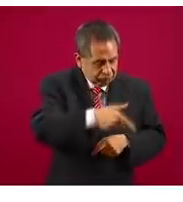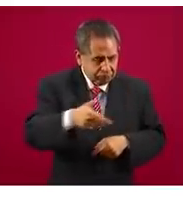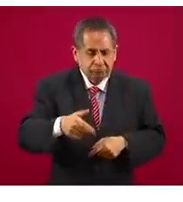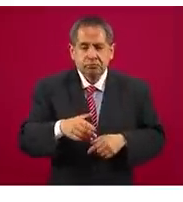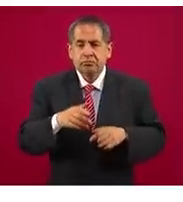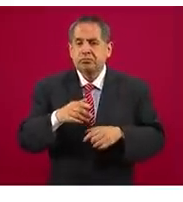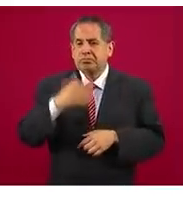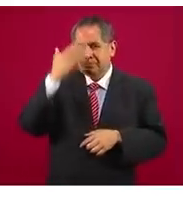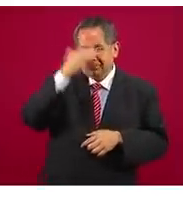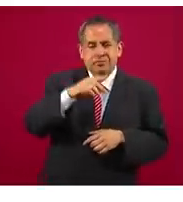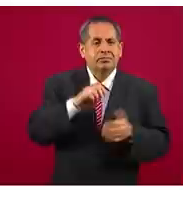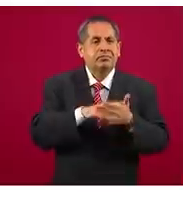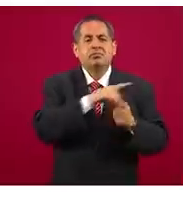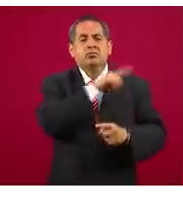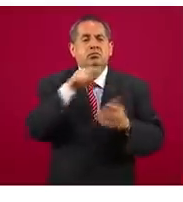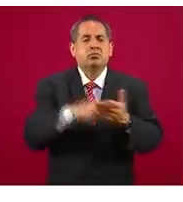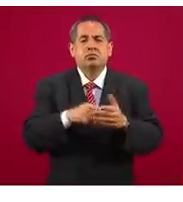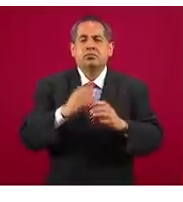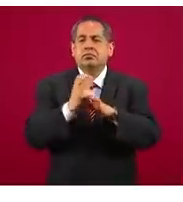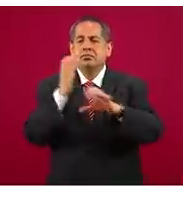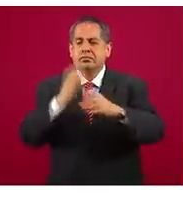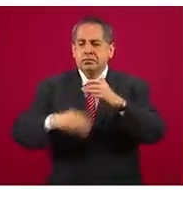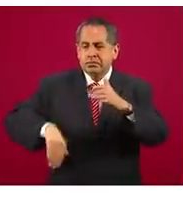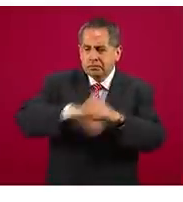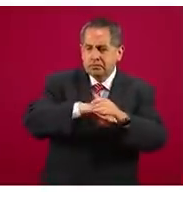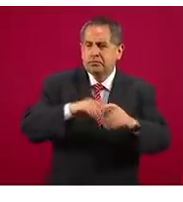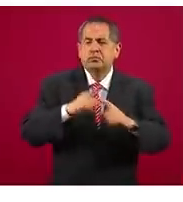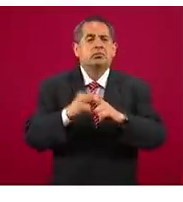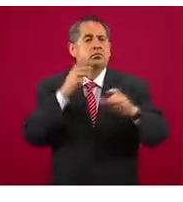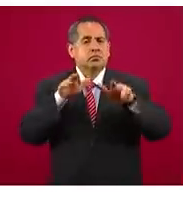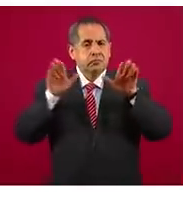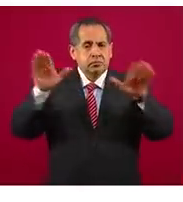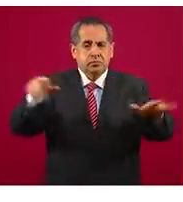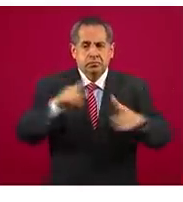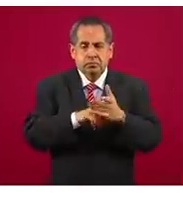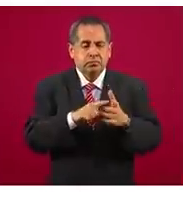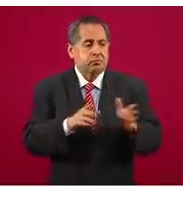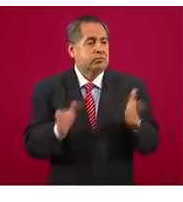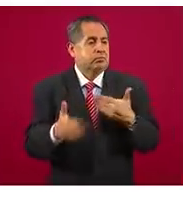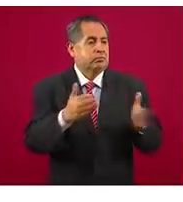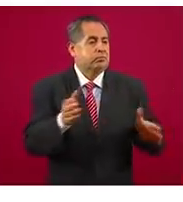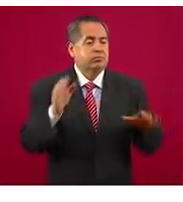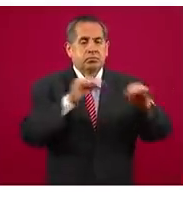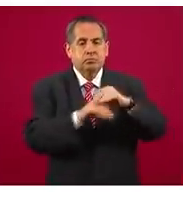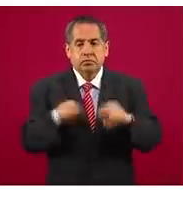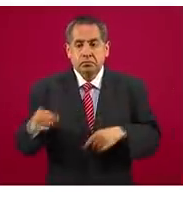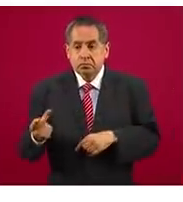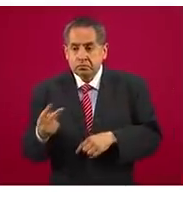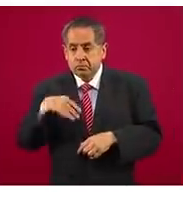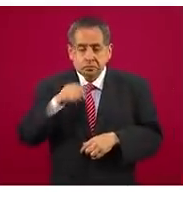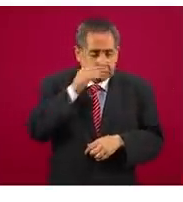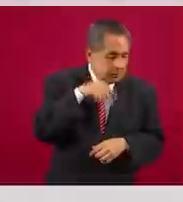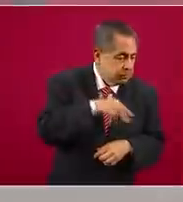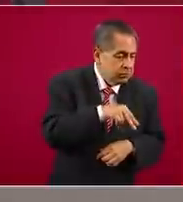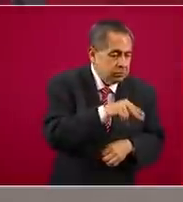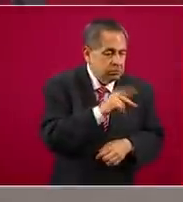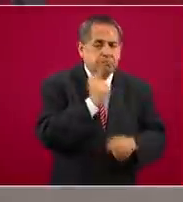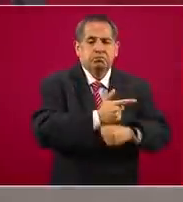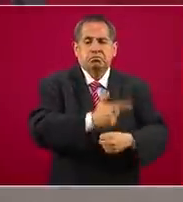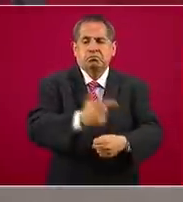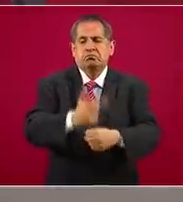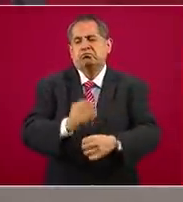paquetería, en centrales de autobuses, en aeropuertos y algunos puestos de seguridad ciudadana. Adelante.